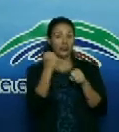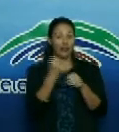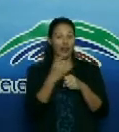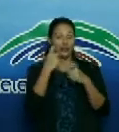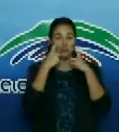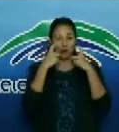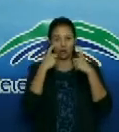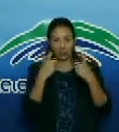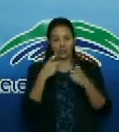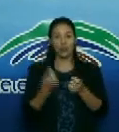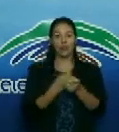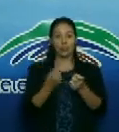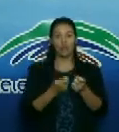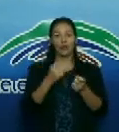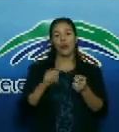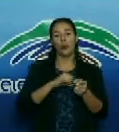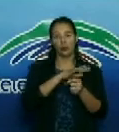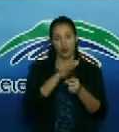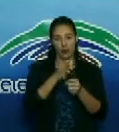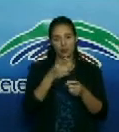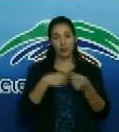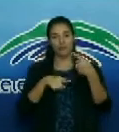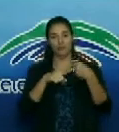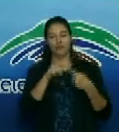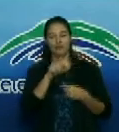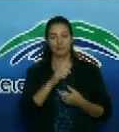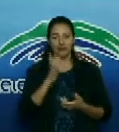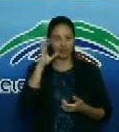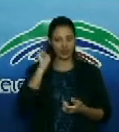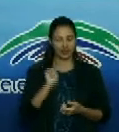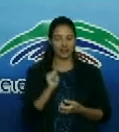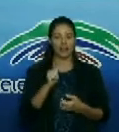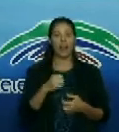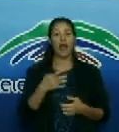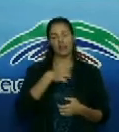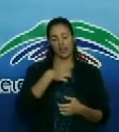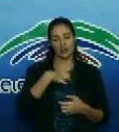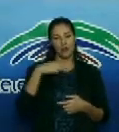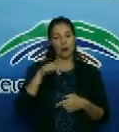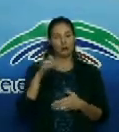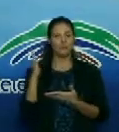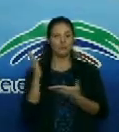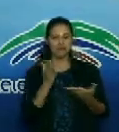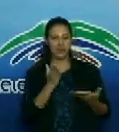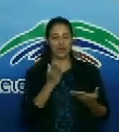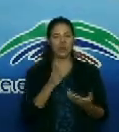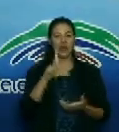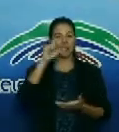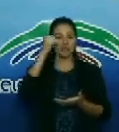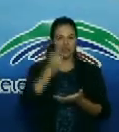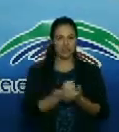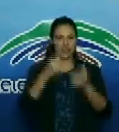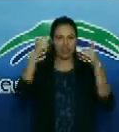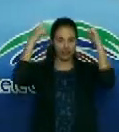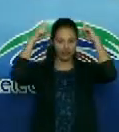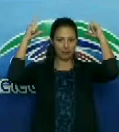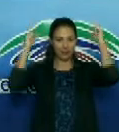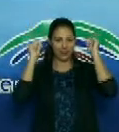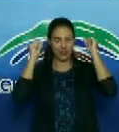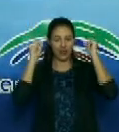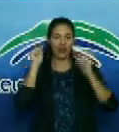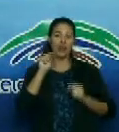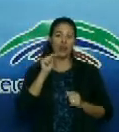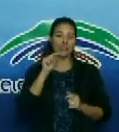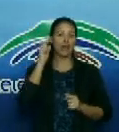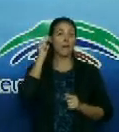-19. Junto a nosotros se encuentra la licenciada en enfermería El Aine, El Aine, exactamente,